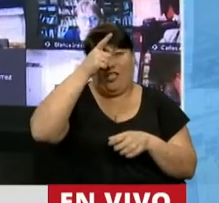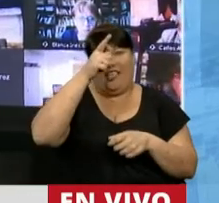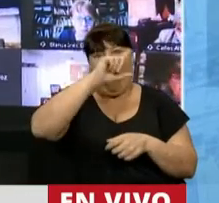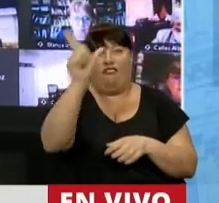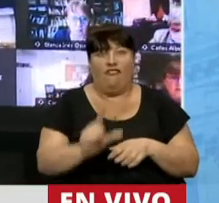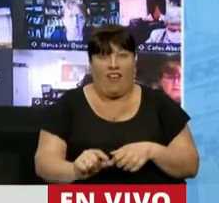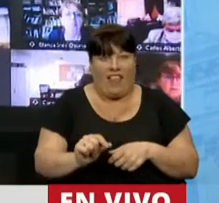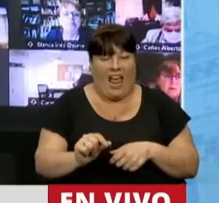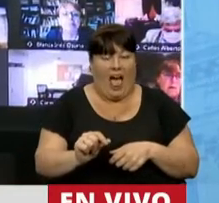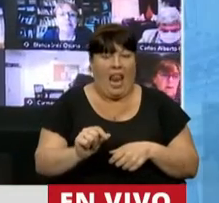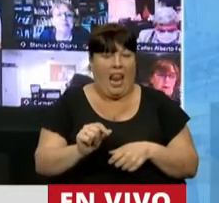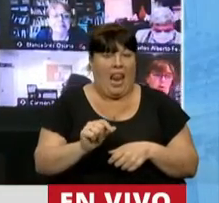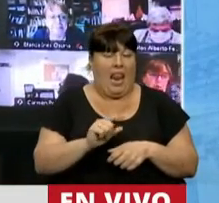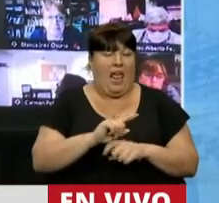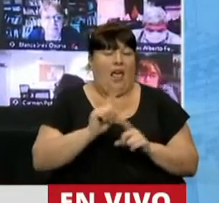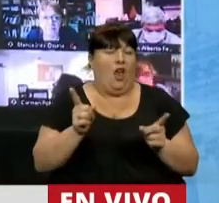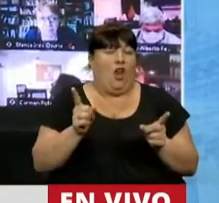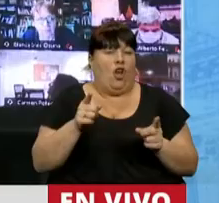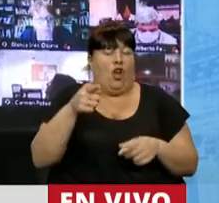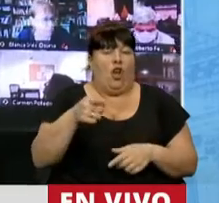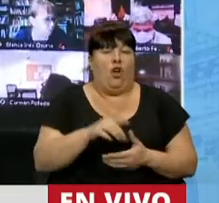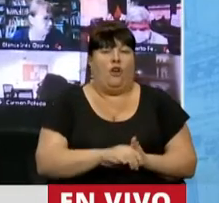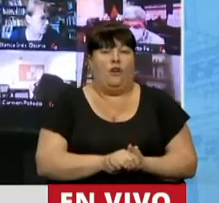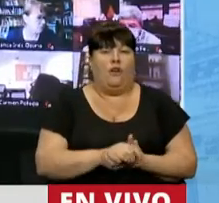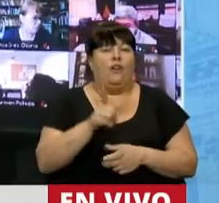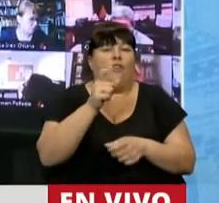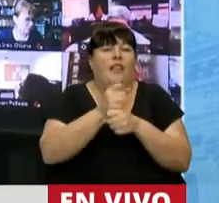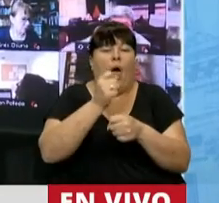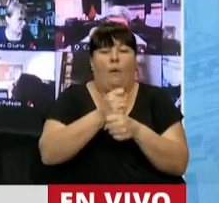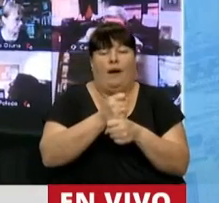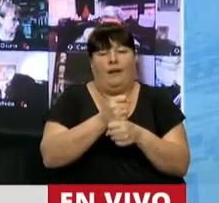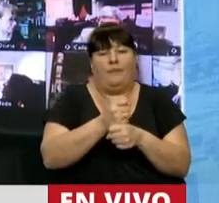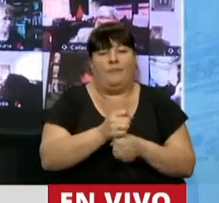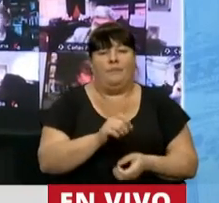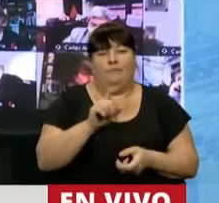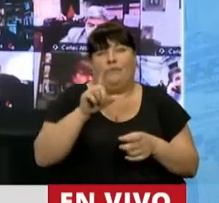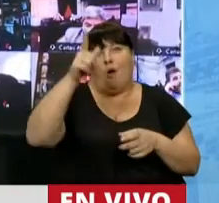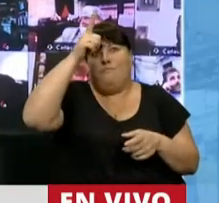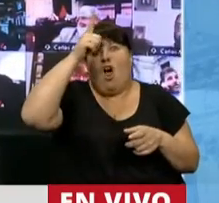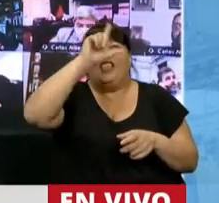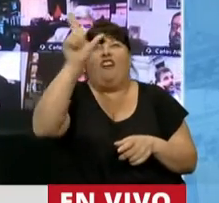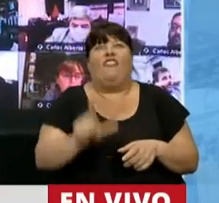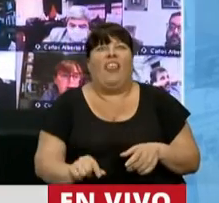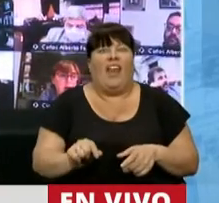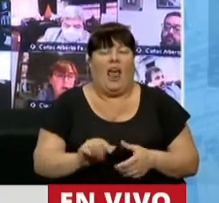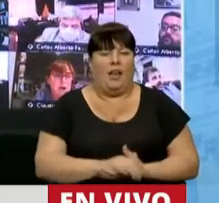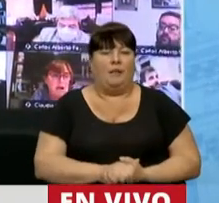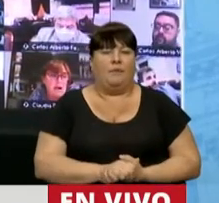Federal que no atañen a su función como Policía Federal.